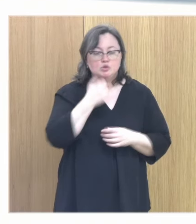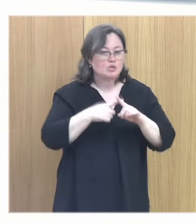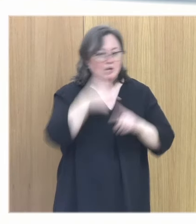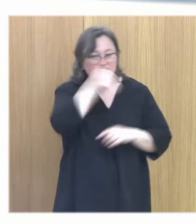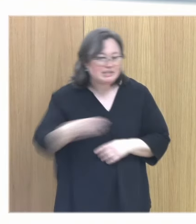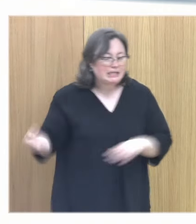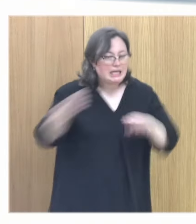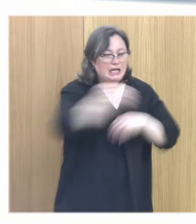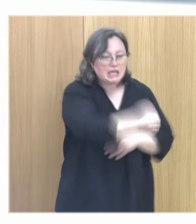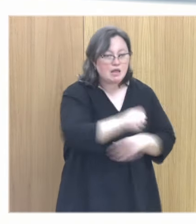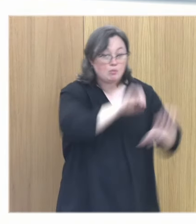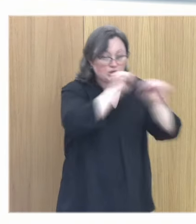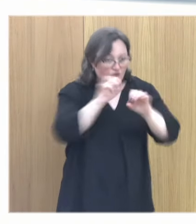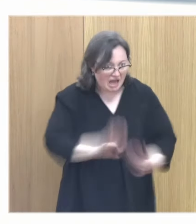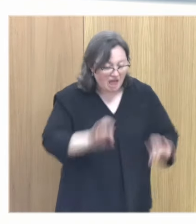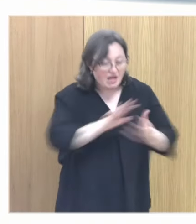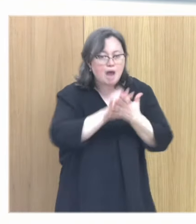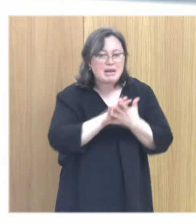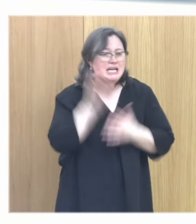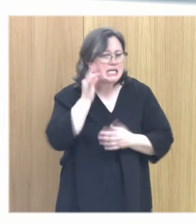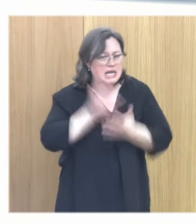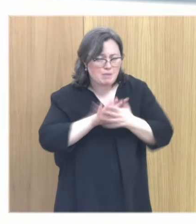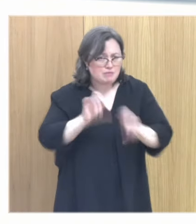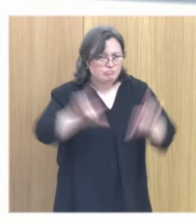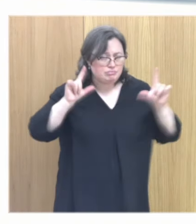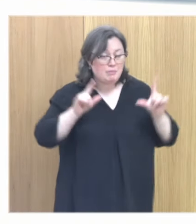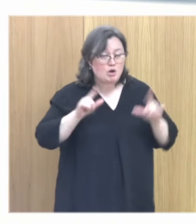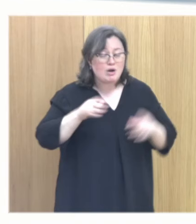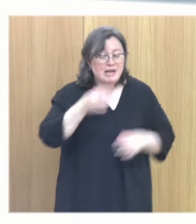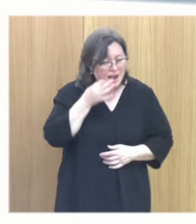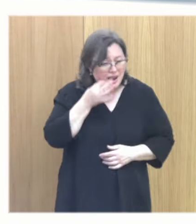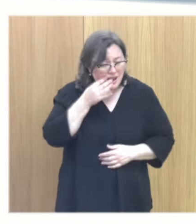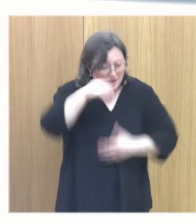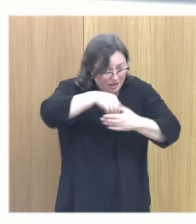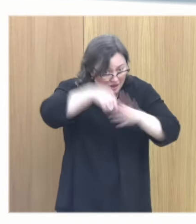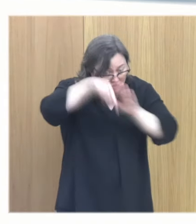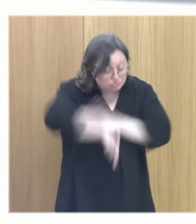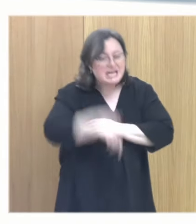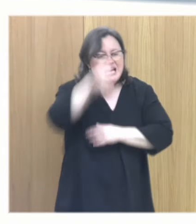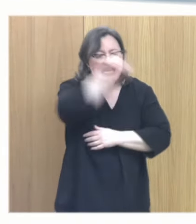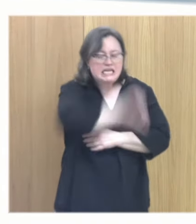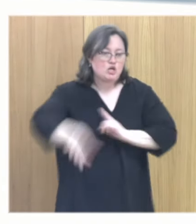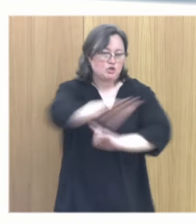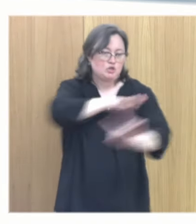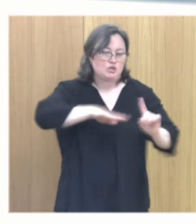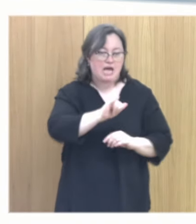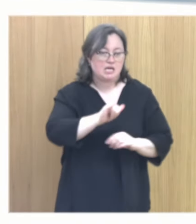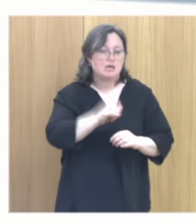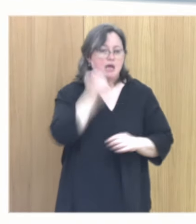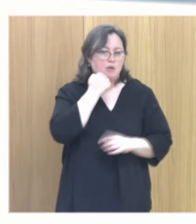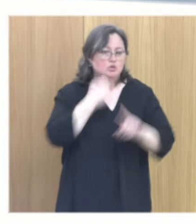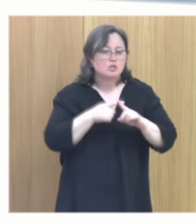que ha habido en los centros de protección, se habla solo de las niñas, y hay muchísimos niños en los centros de protección que están siendo